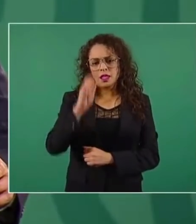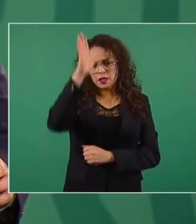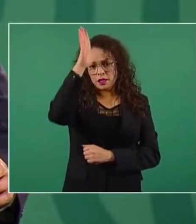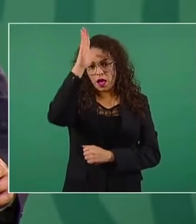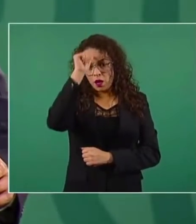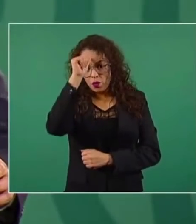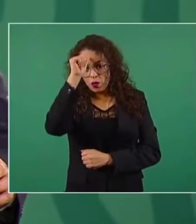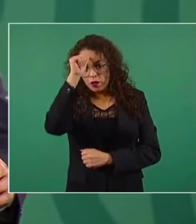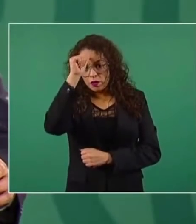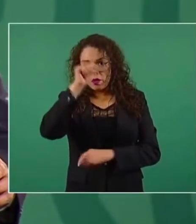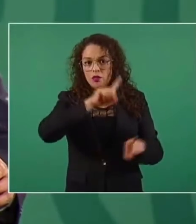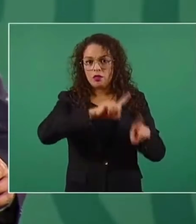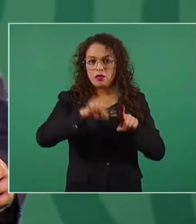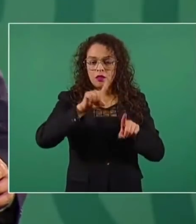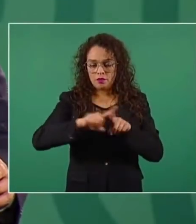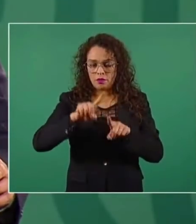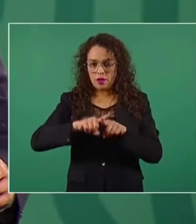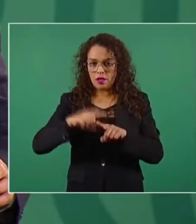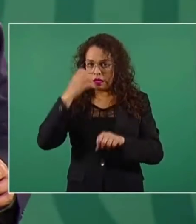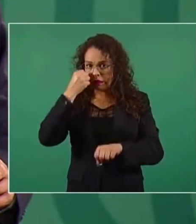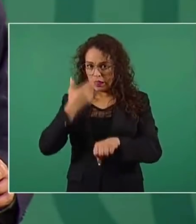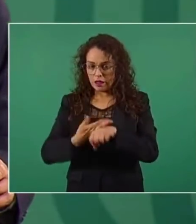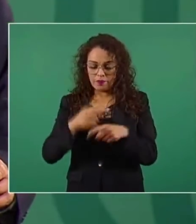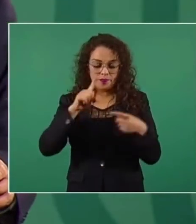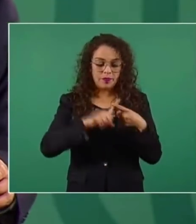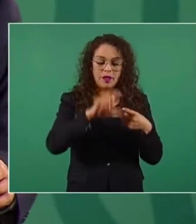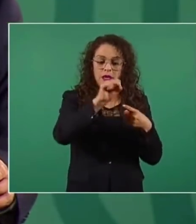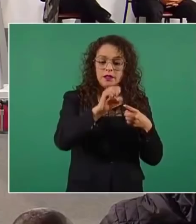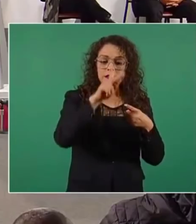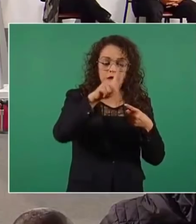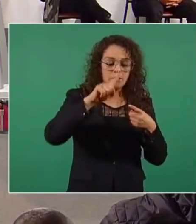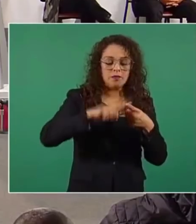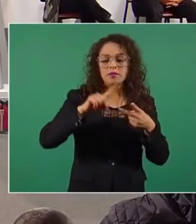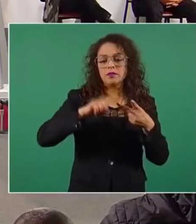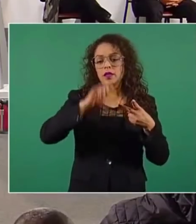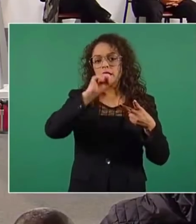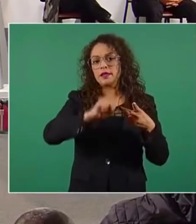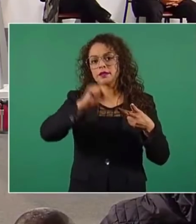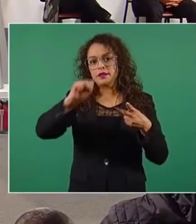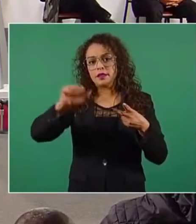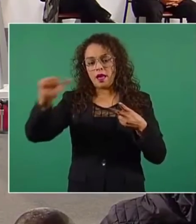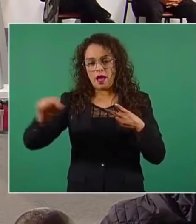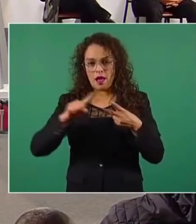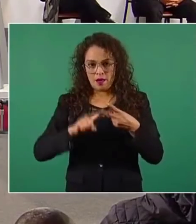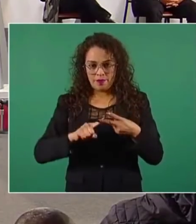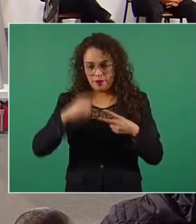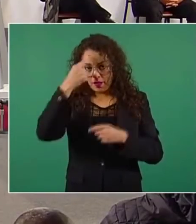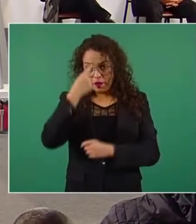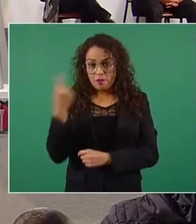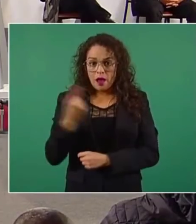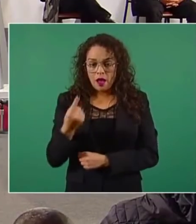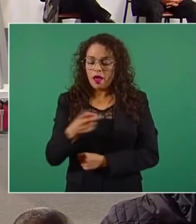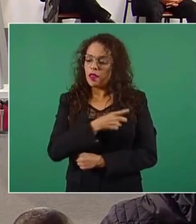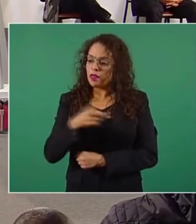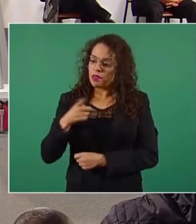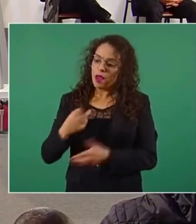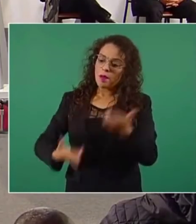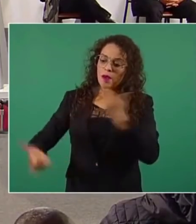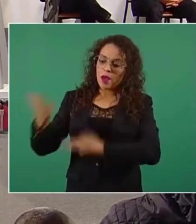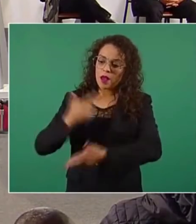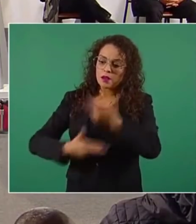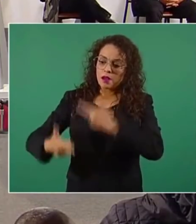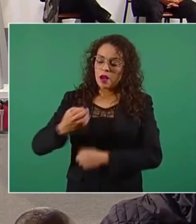las Secretarías de Educación Pública y de Salud, con objeto de lograr un regreso a las escuelas cauto,